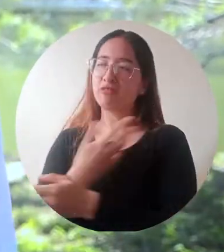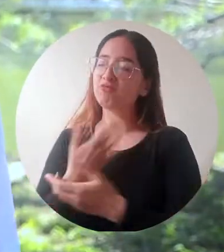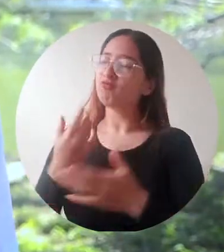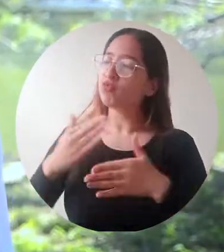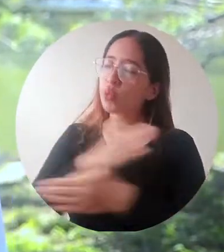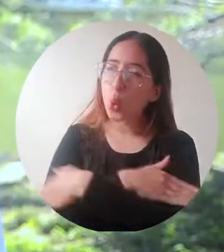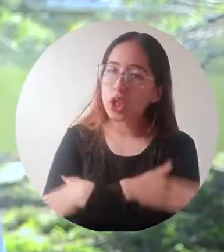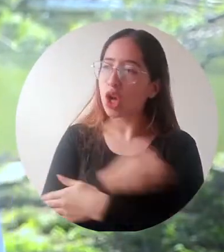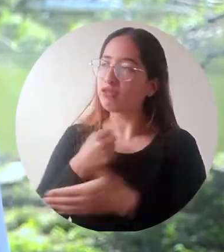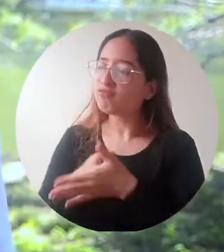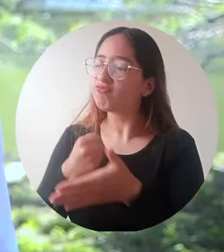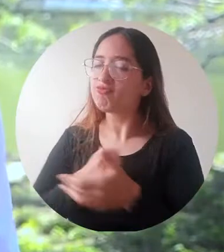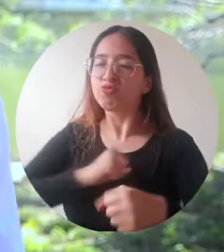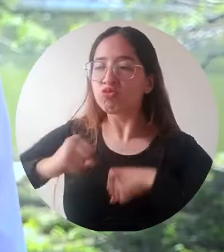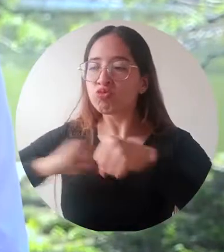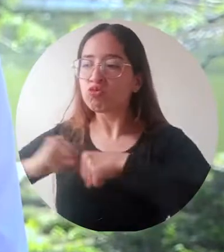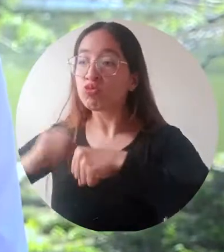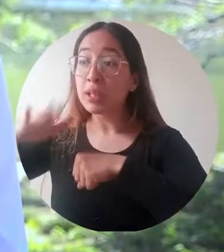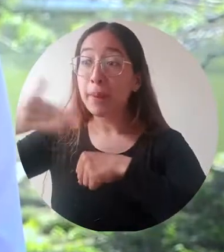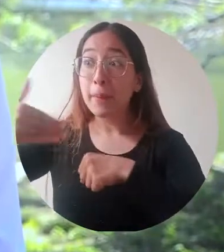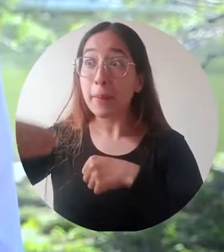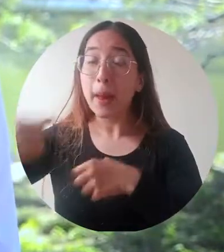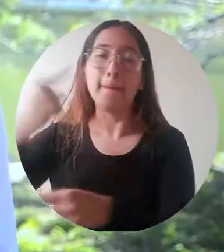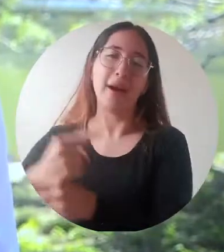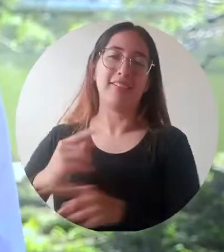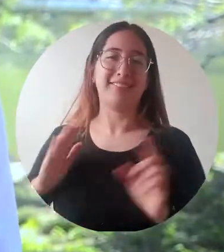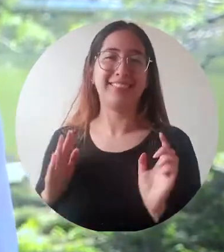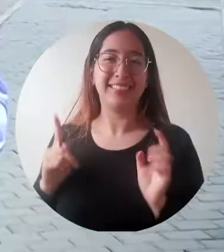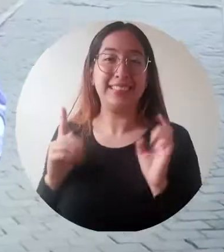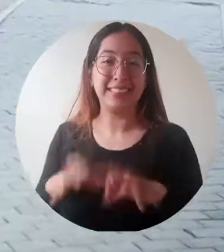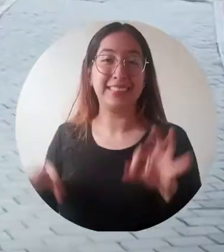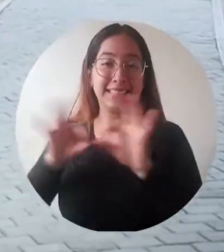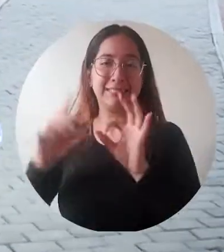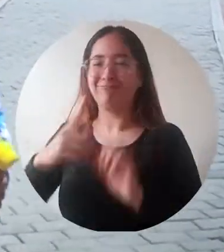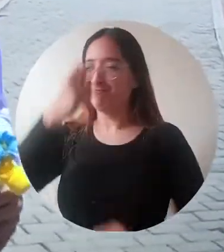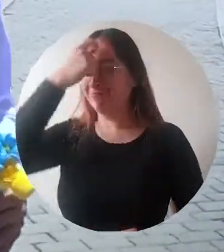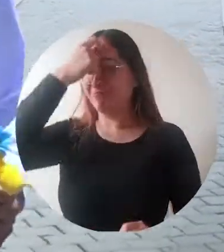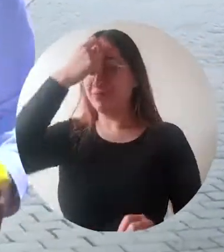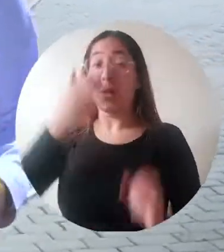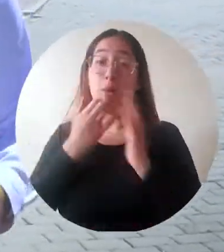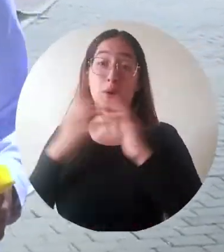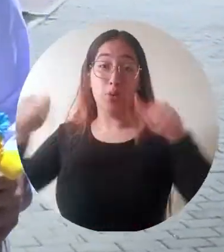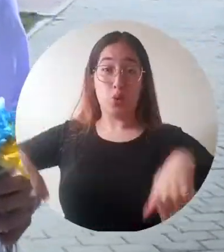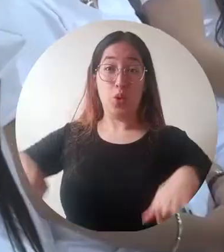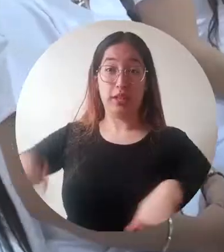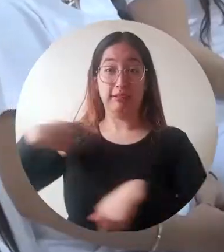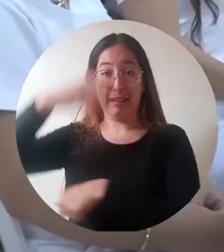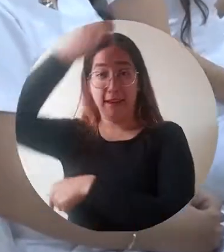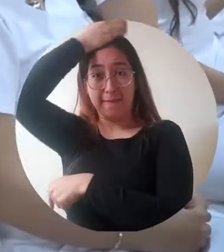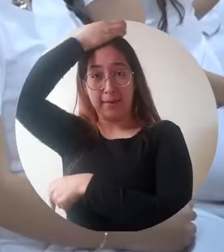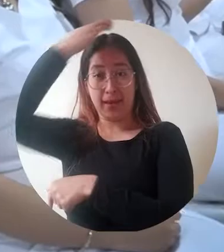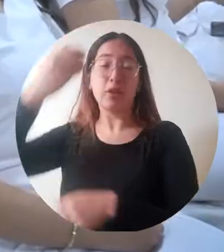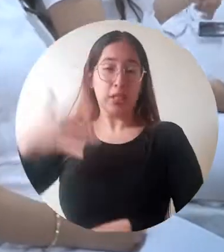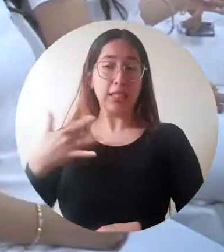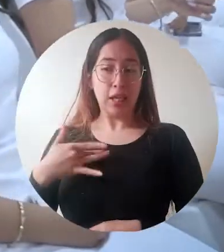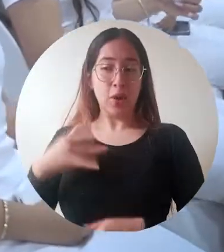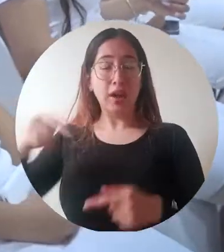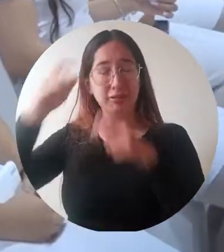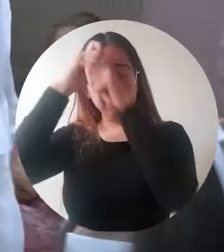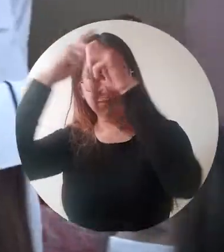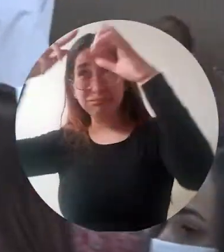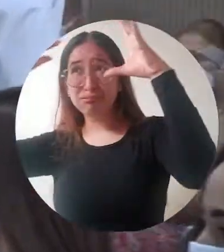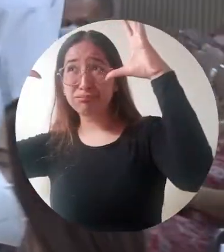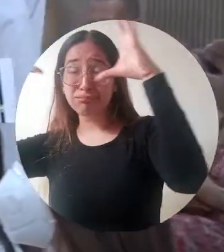Muchas veces, si no lo ponemos en práctica, lo que soñamos se queda ahí, en sueños. Pero en enfermería y hoy, puedo decir que los sueños se hacen realidad.